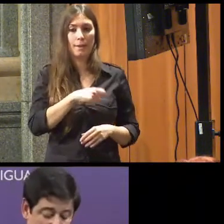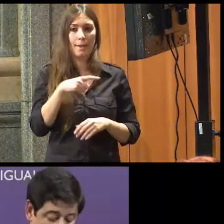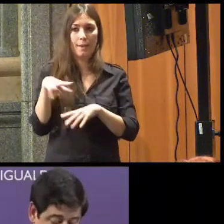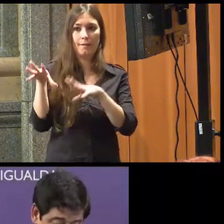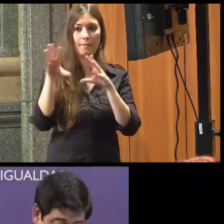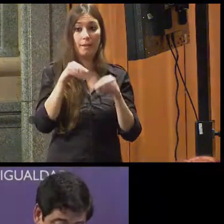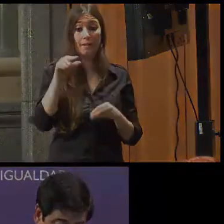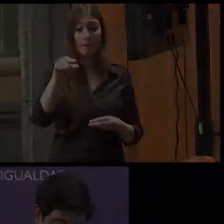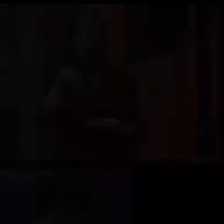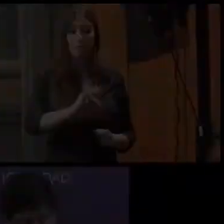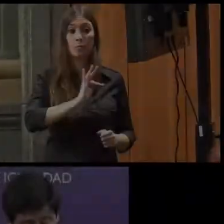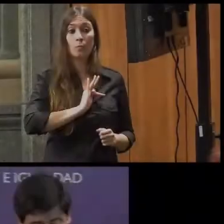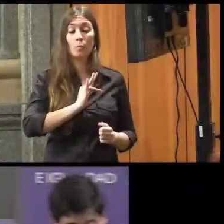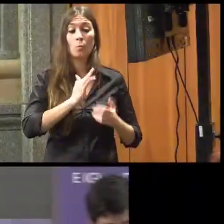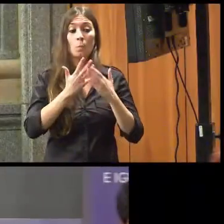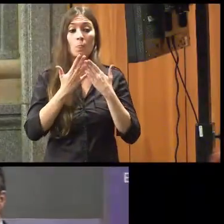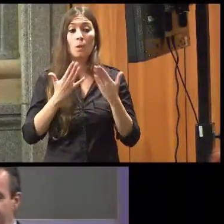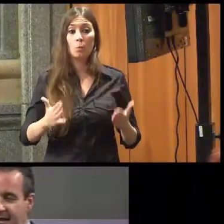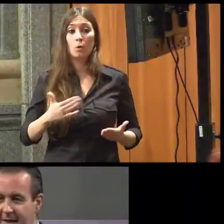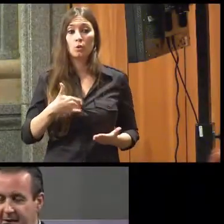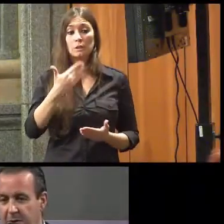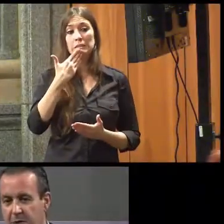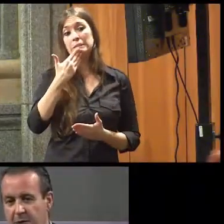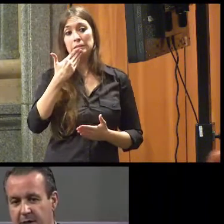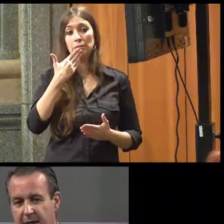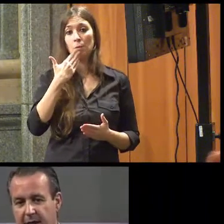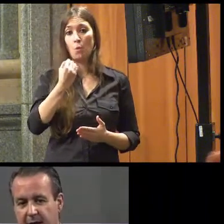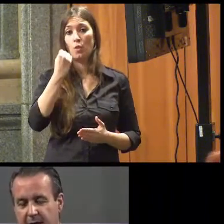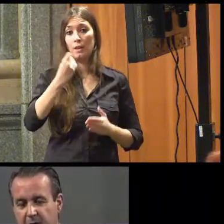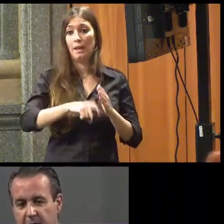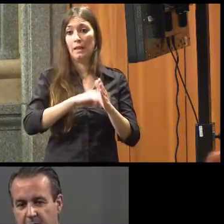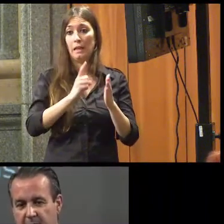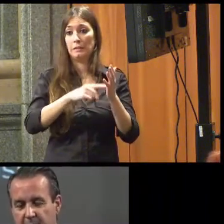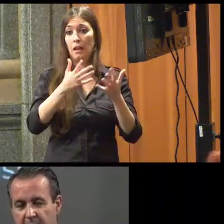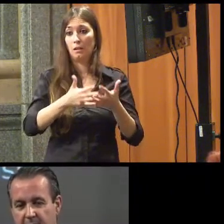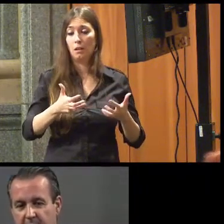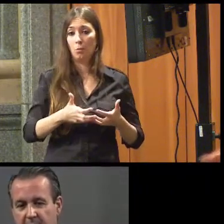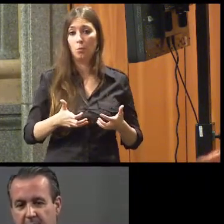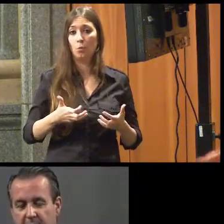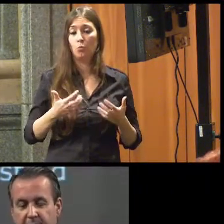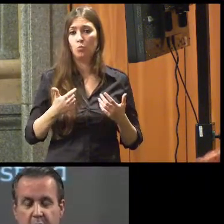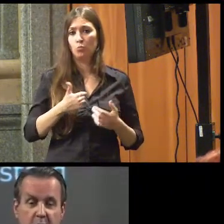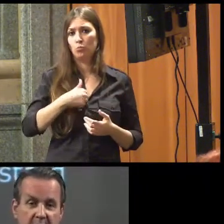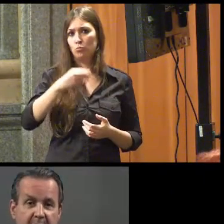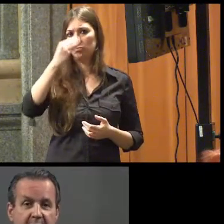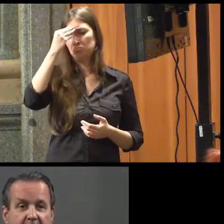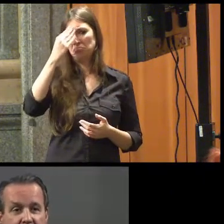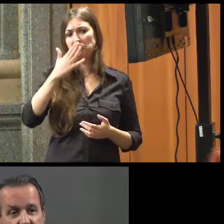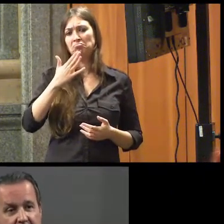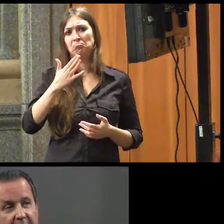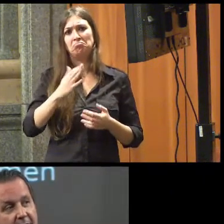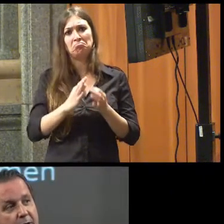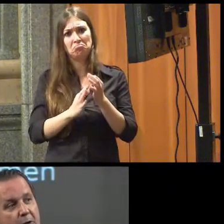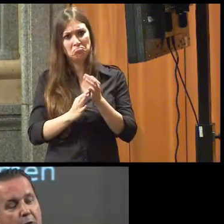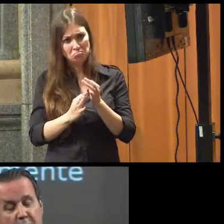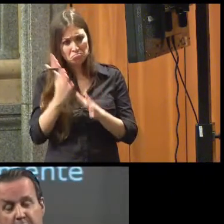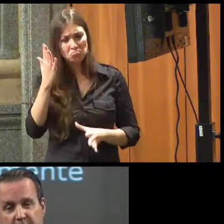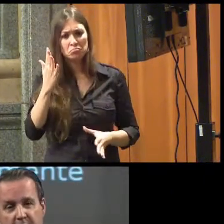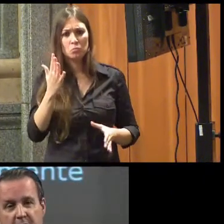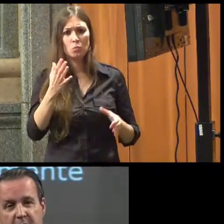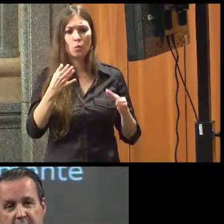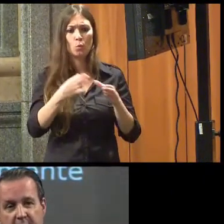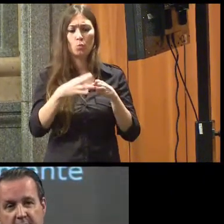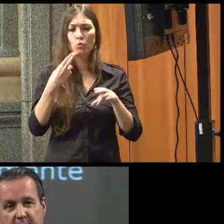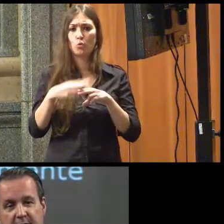que es una prioridad. Yo, desde el punto de vista legislativo, yo creo que, afortunadamente, ahí todos los grupos